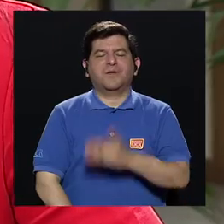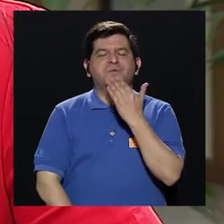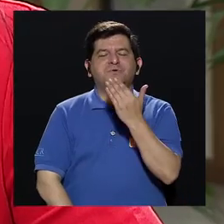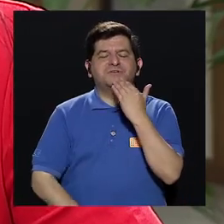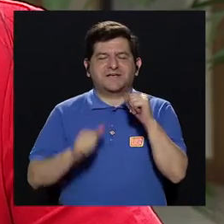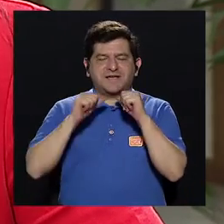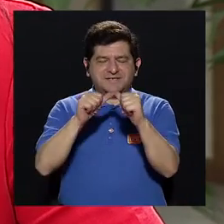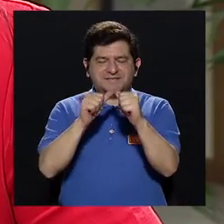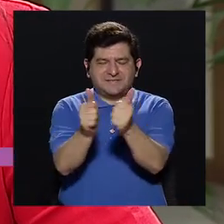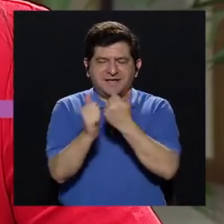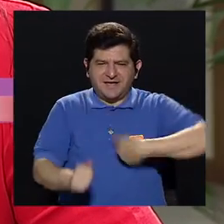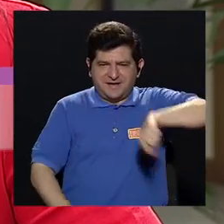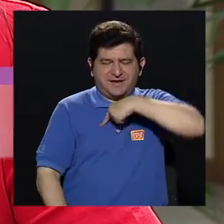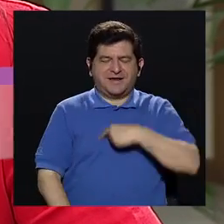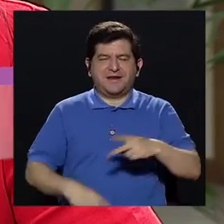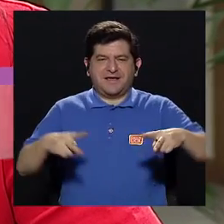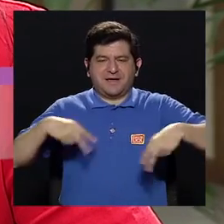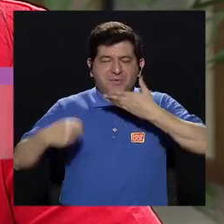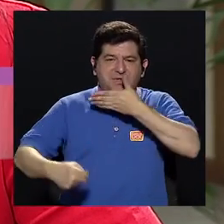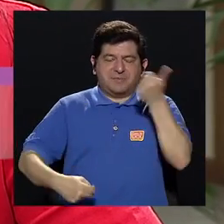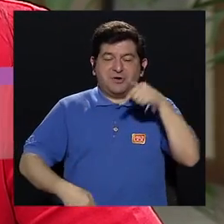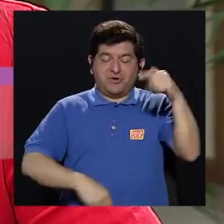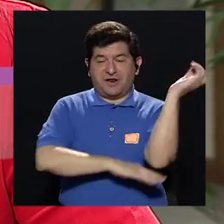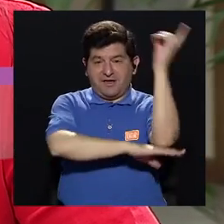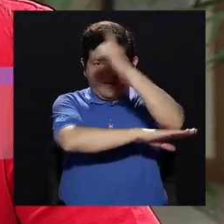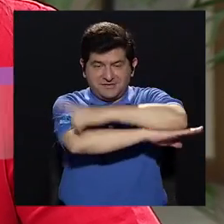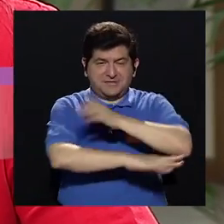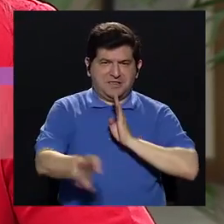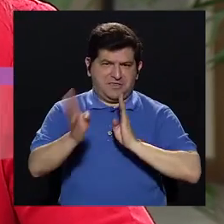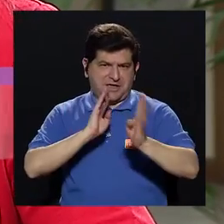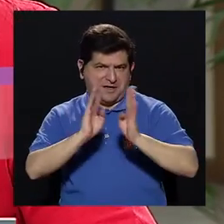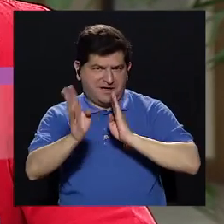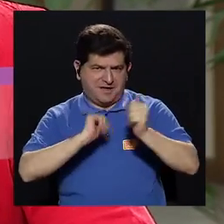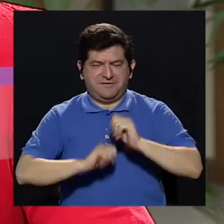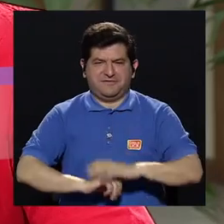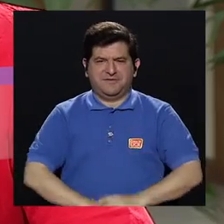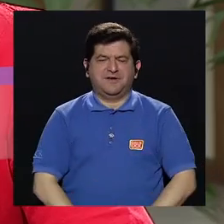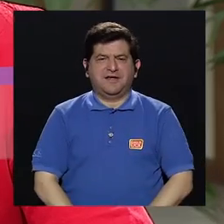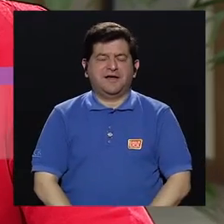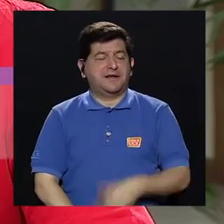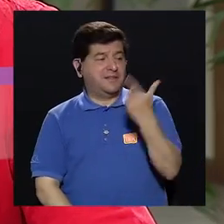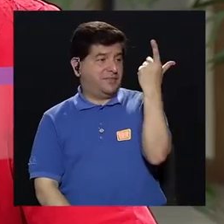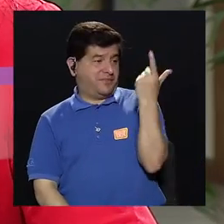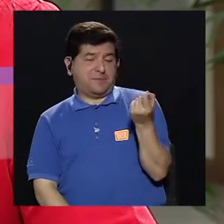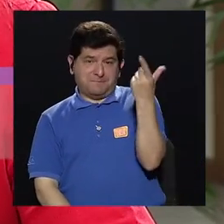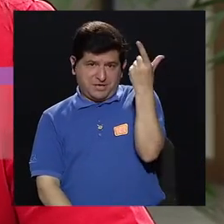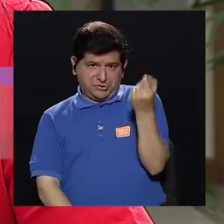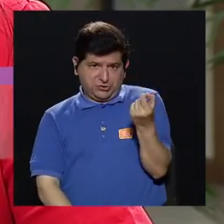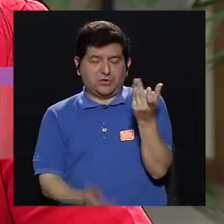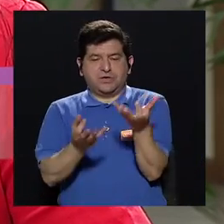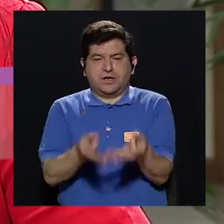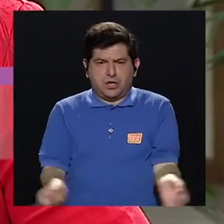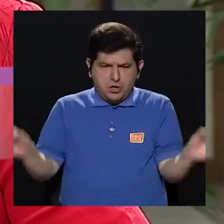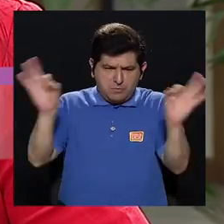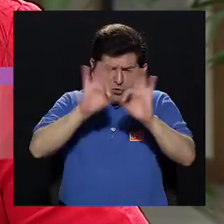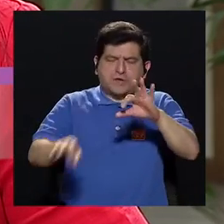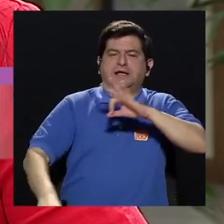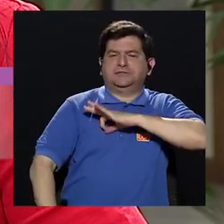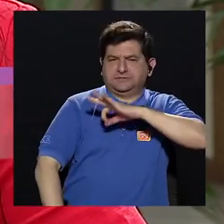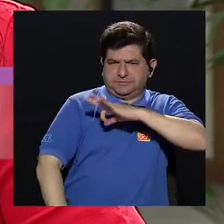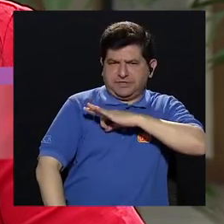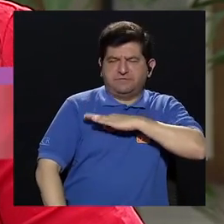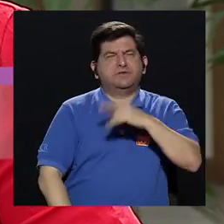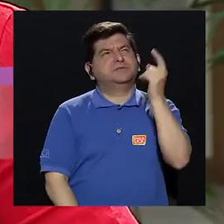Gracias por continuar con nosotros en Vivir Mejor, el día de hoy conversando acerca de las pensiones, su importancia, sus